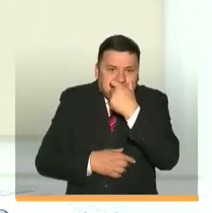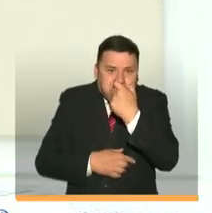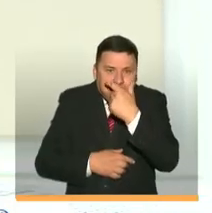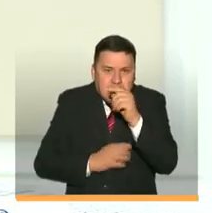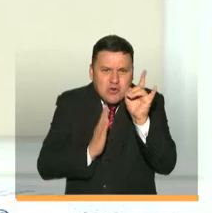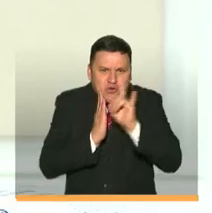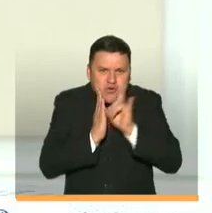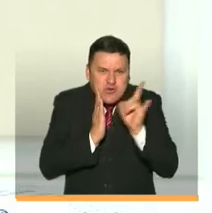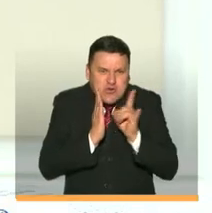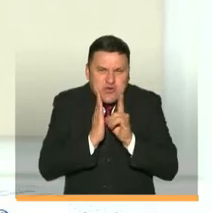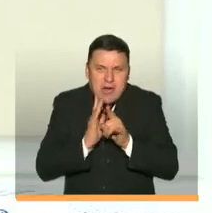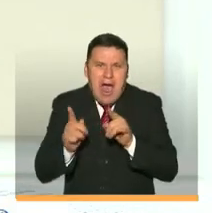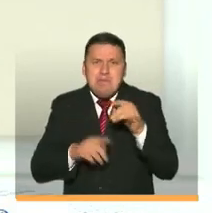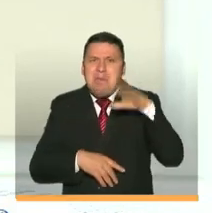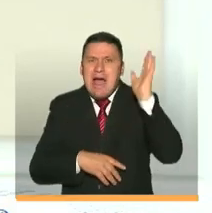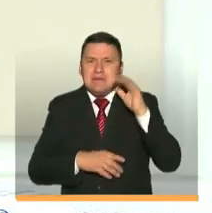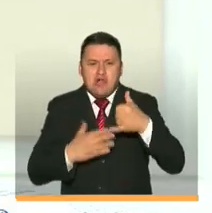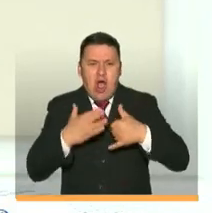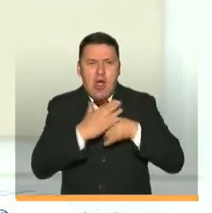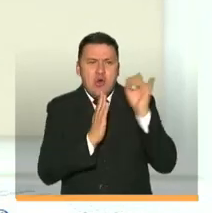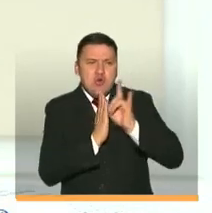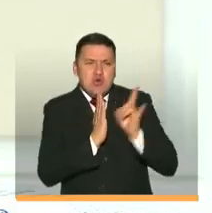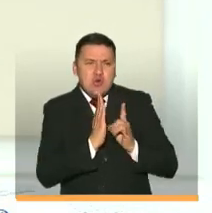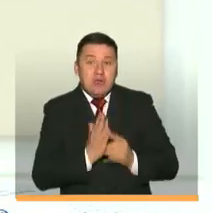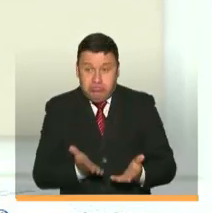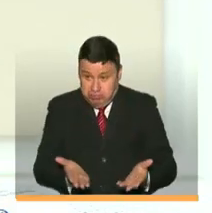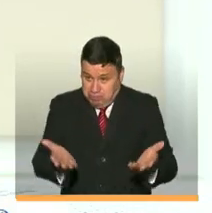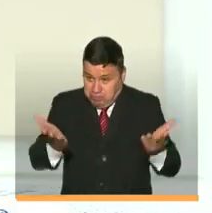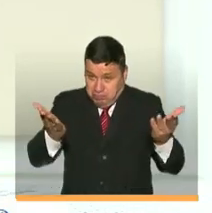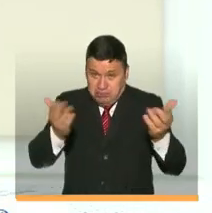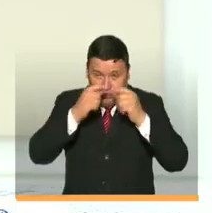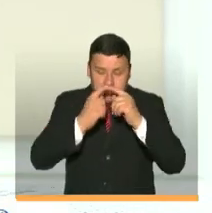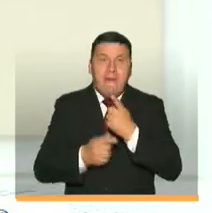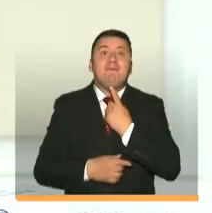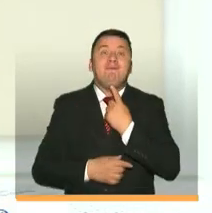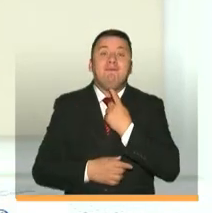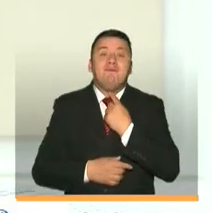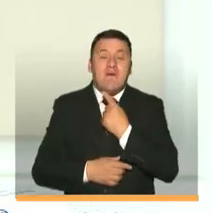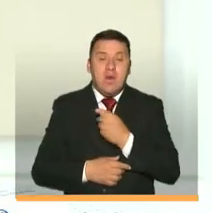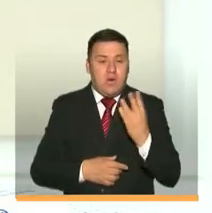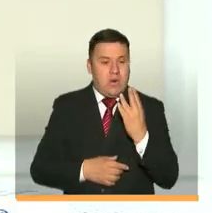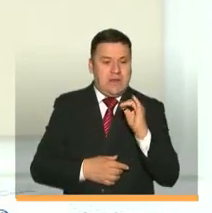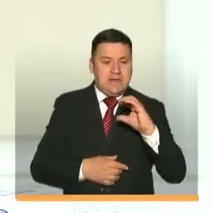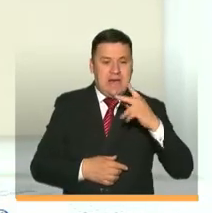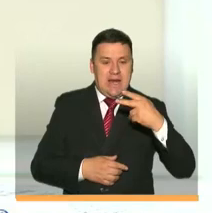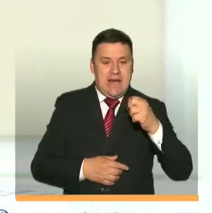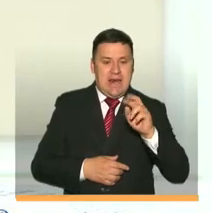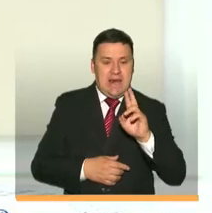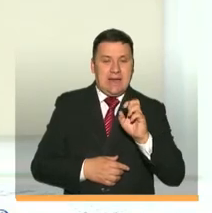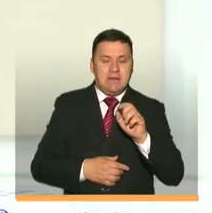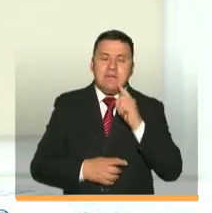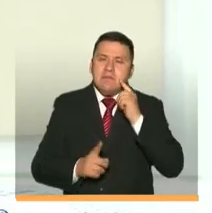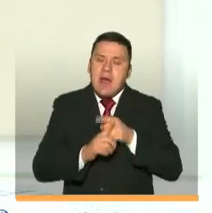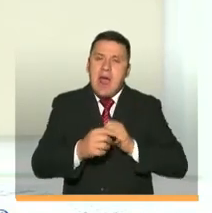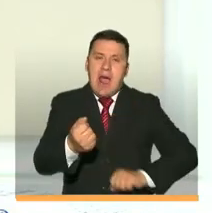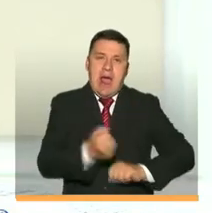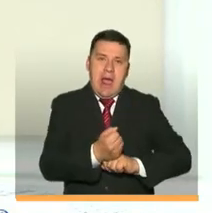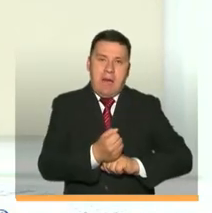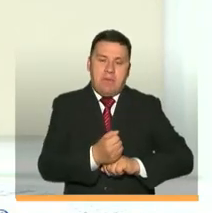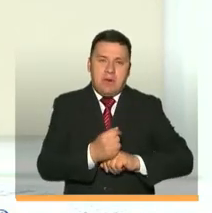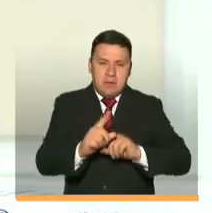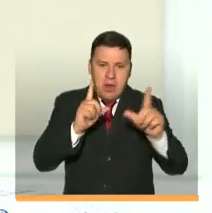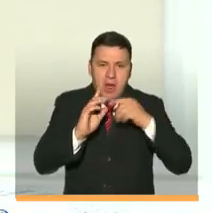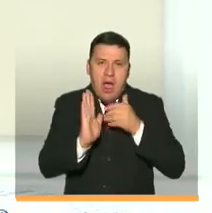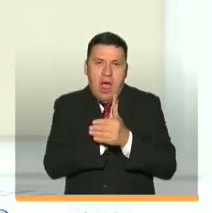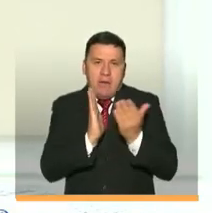hacer una descargatón de una de las aplicaciones que hemos generado, que gusta mucho y es Be The One Challenge, y que busca apoyar toda la proficiencia